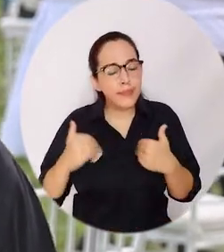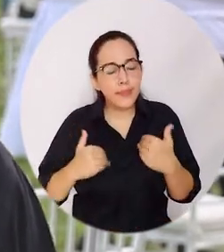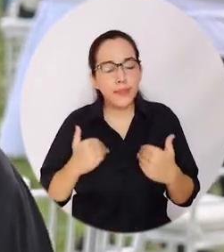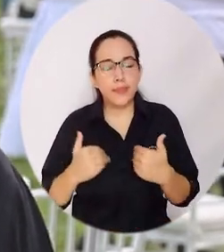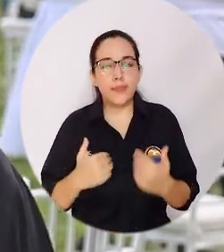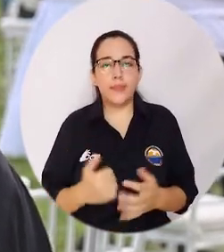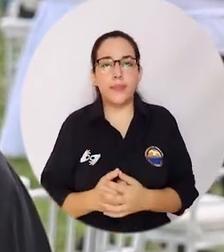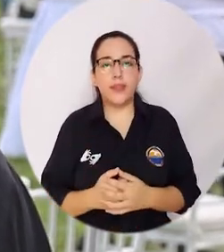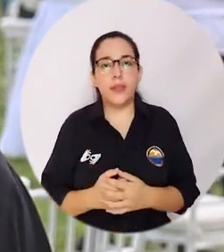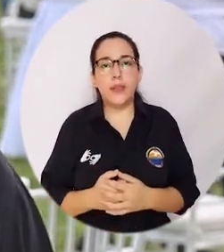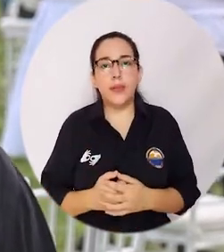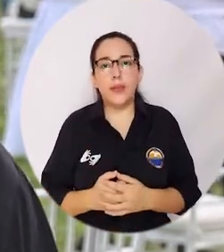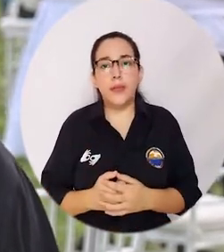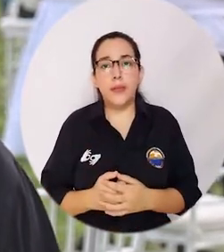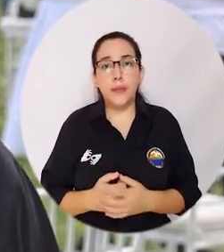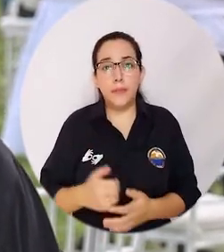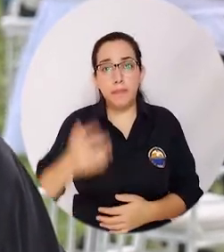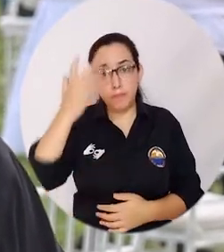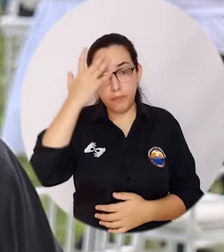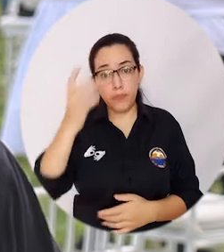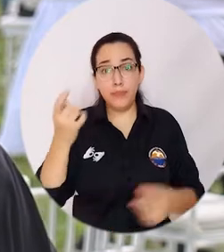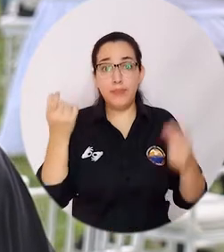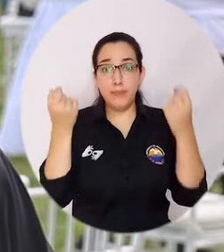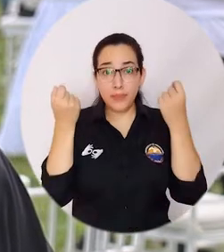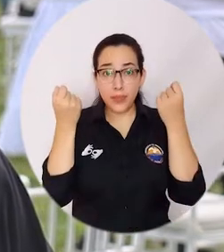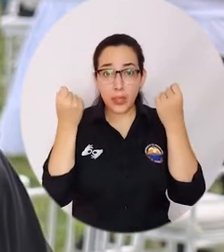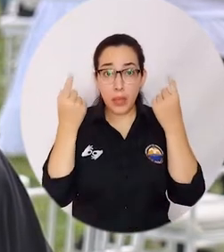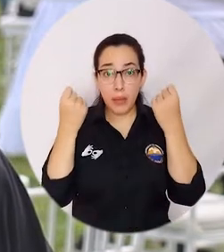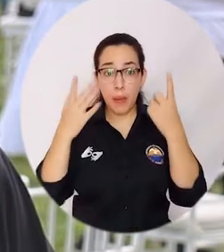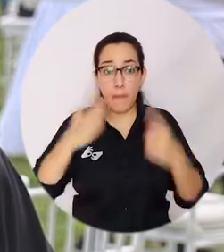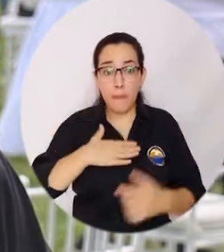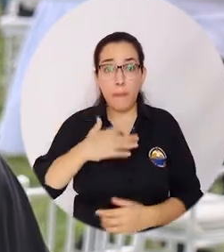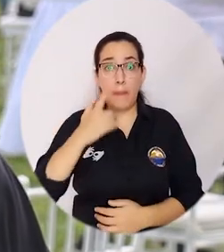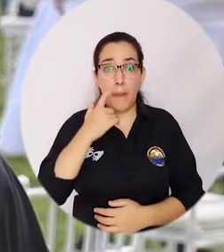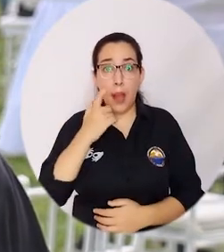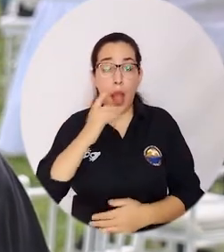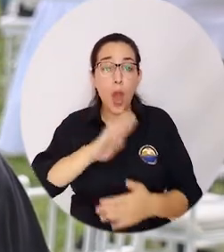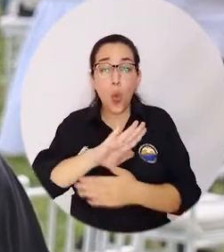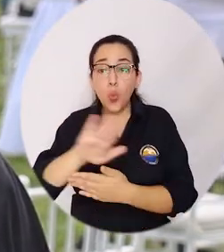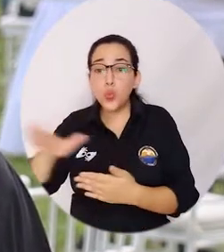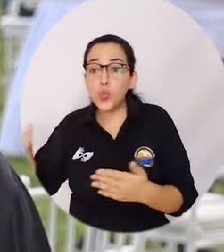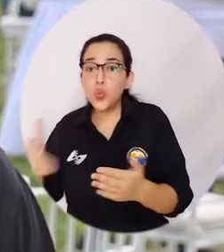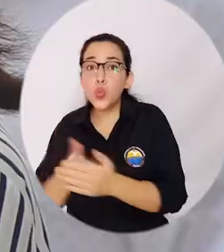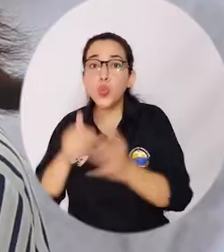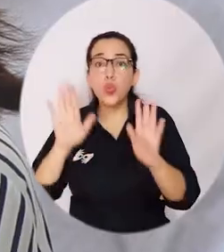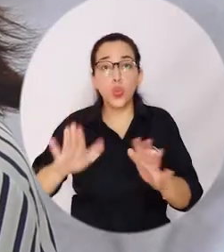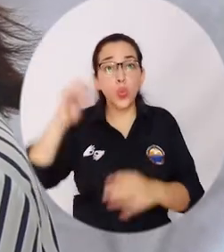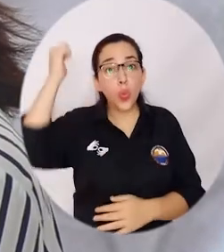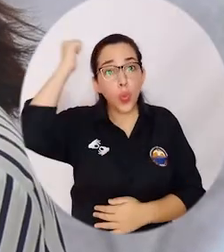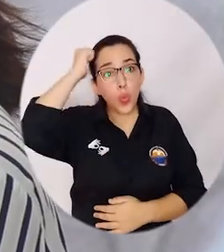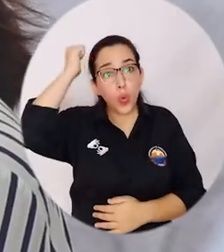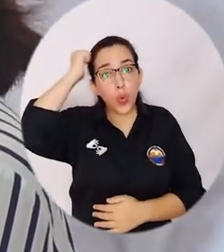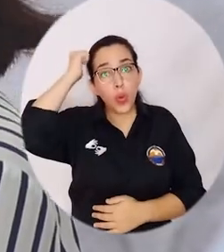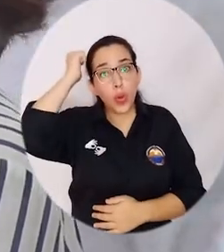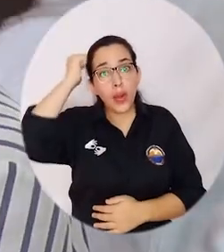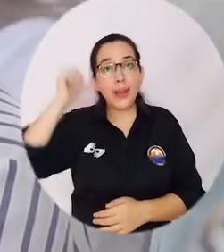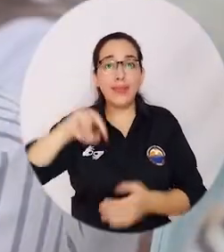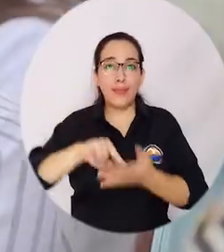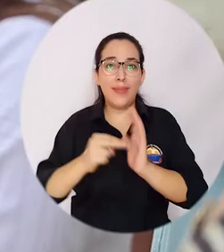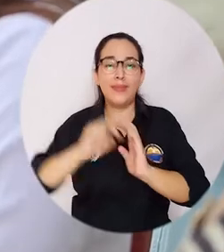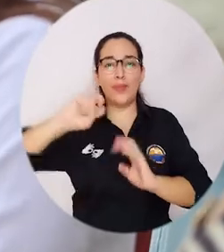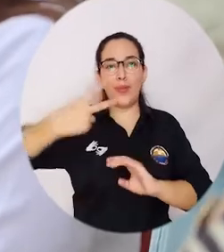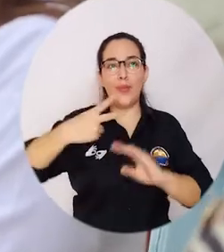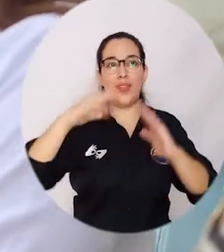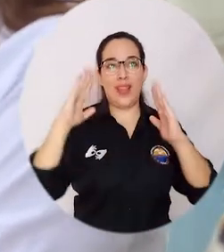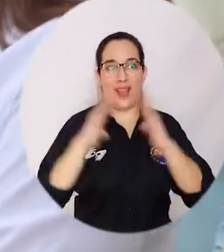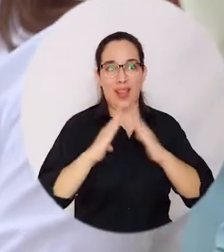gran alegría porque entendiendo que para mi padre y para todos aquellos docentes